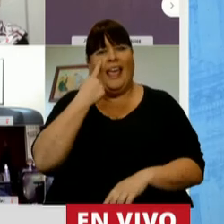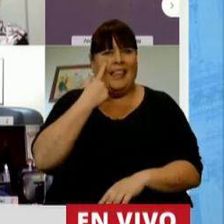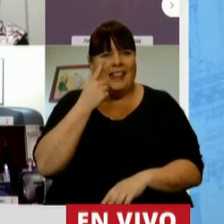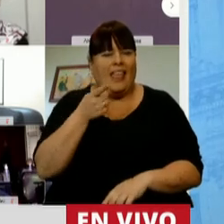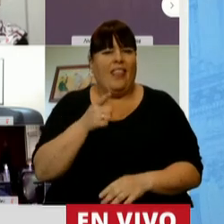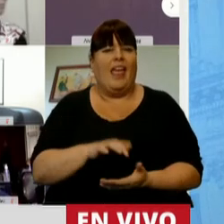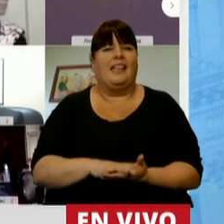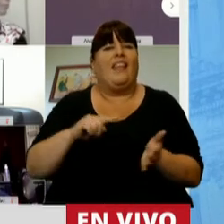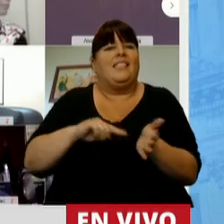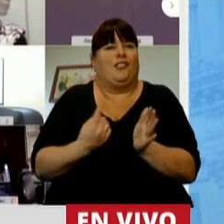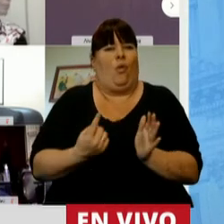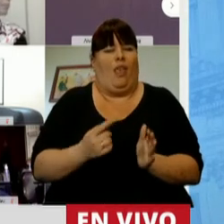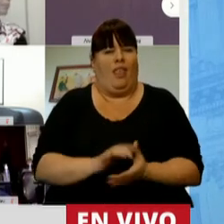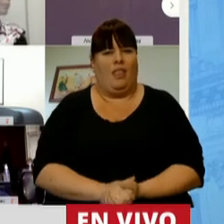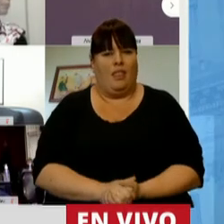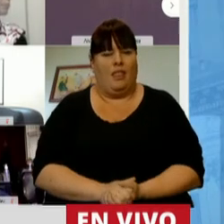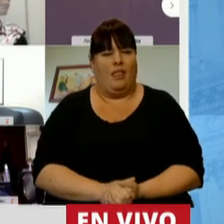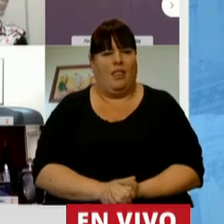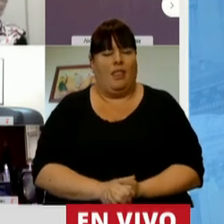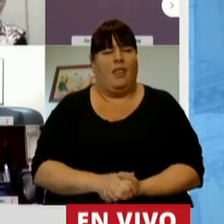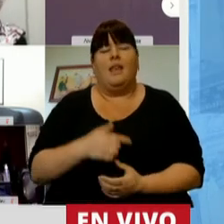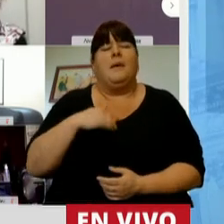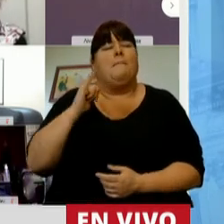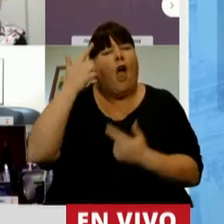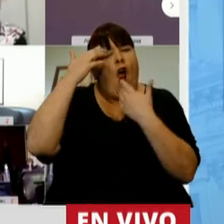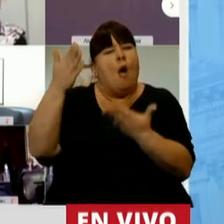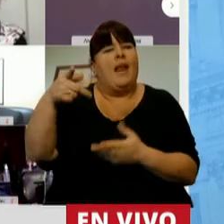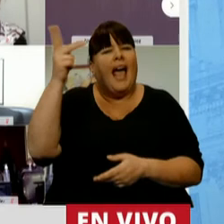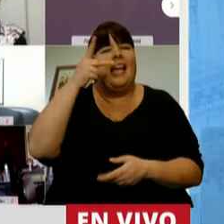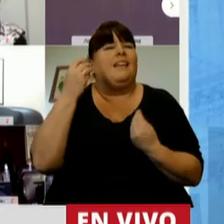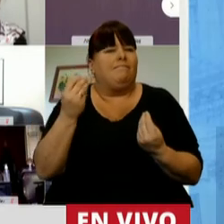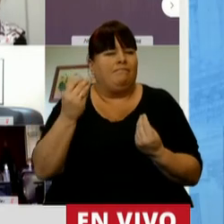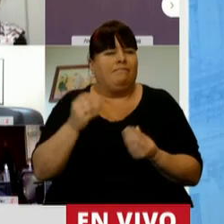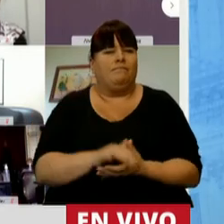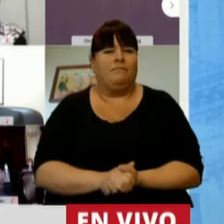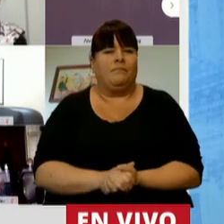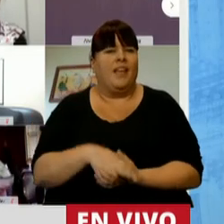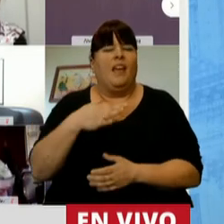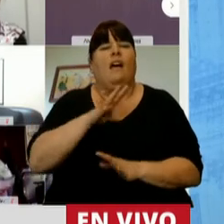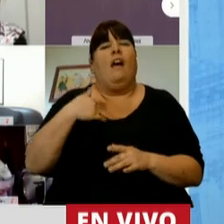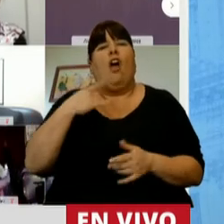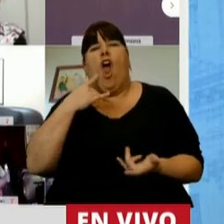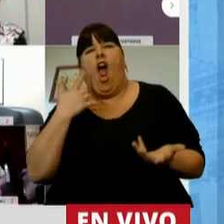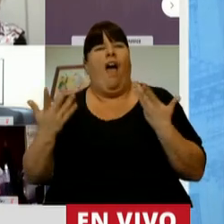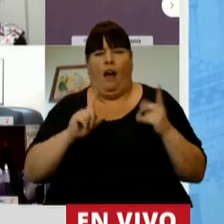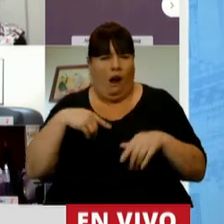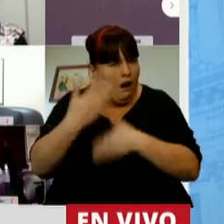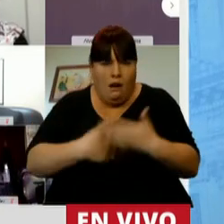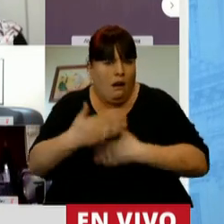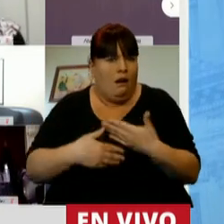de una ciudad. El mejor homenaje que le podemos hacer a Néstor es salir de la zona de confort.